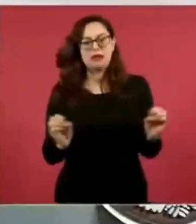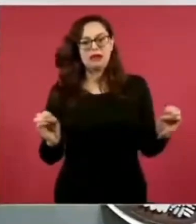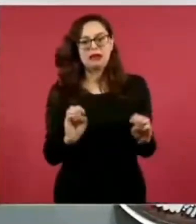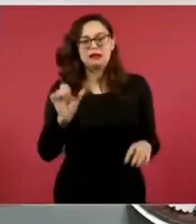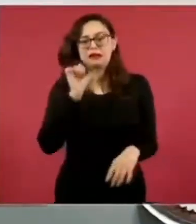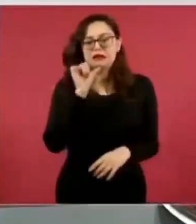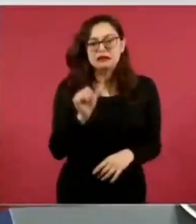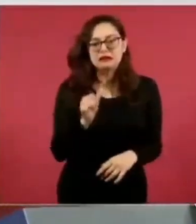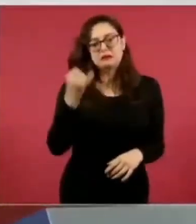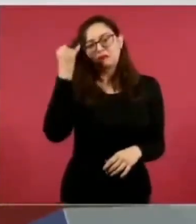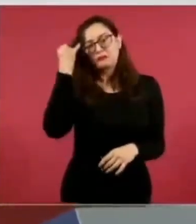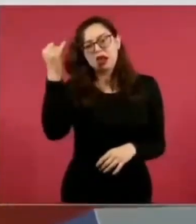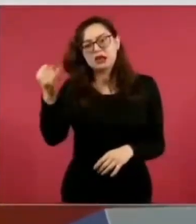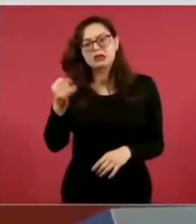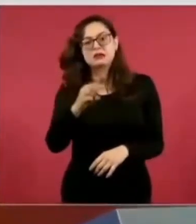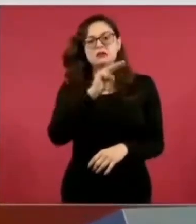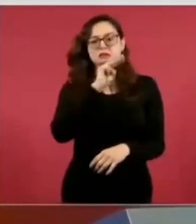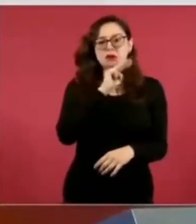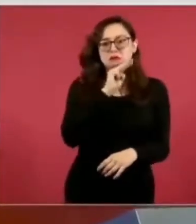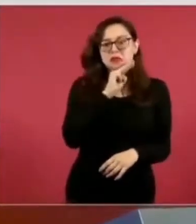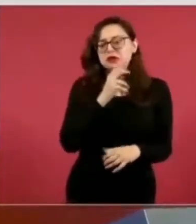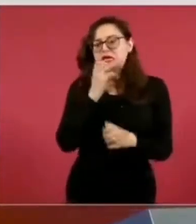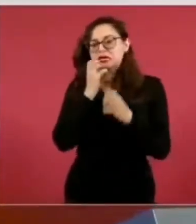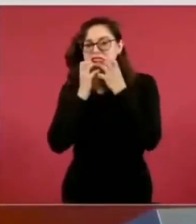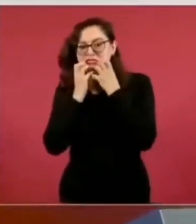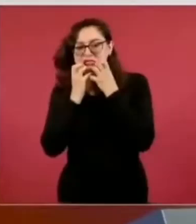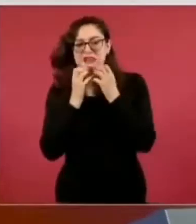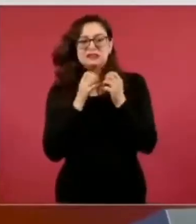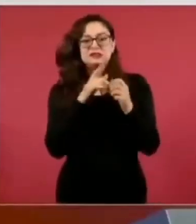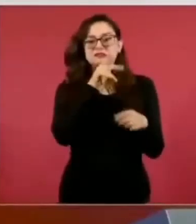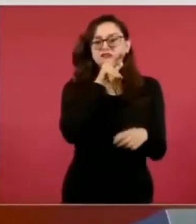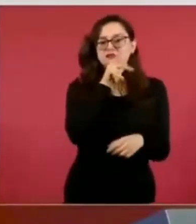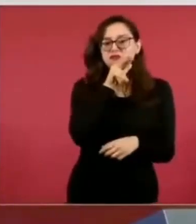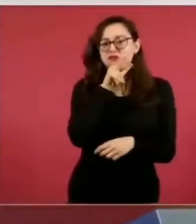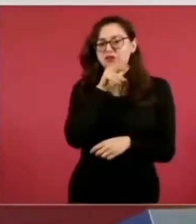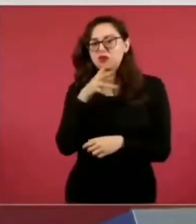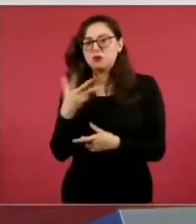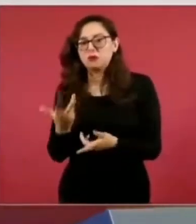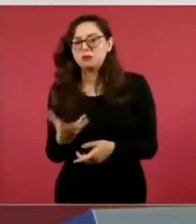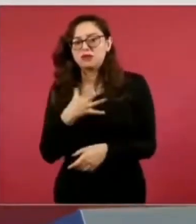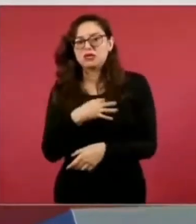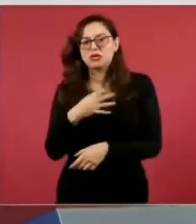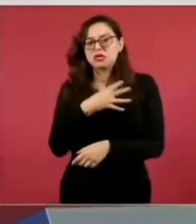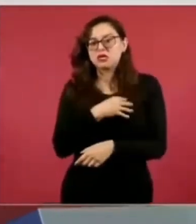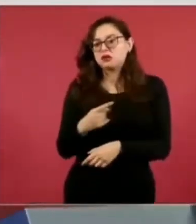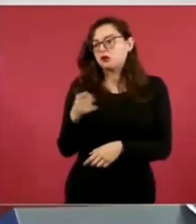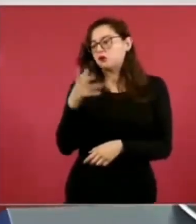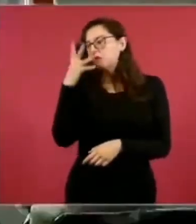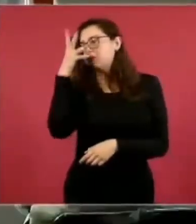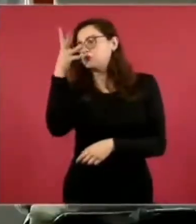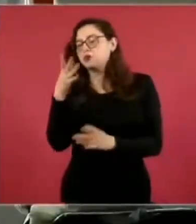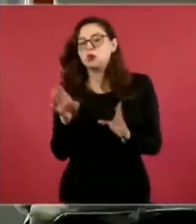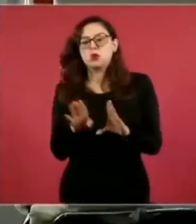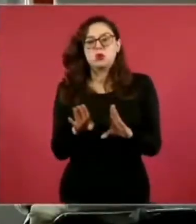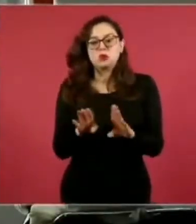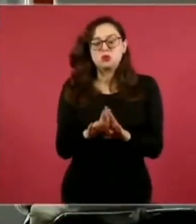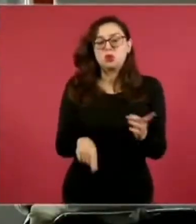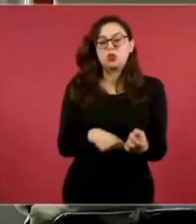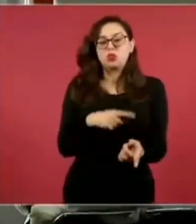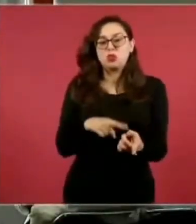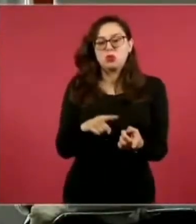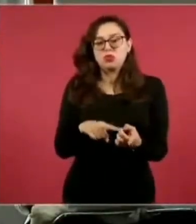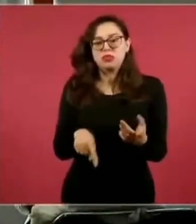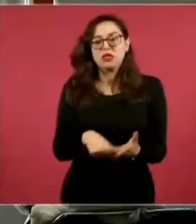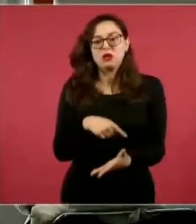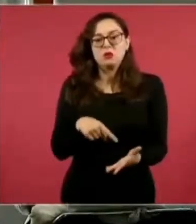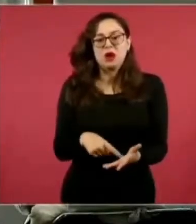mordiéndose las uñas de los dedos porque no sabían qué iba a pasar con el lugar en donde viven sus hijas y sus hijos. Y para solventar esta